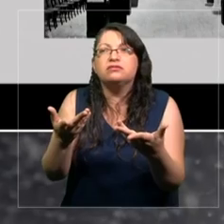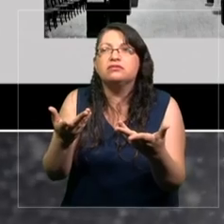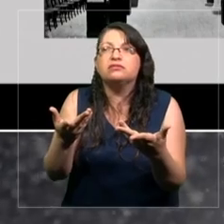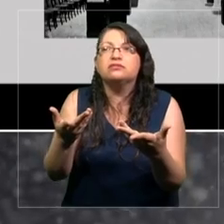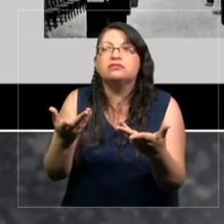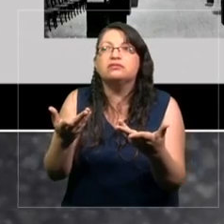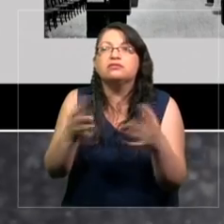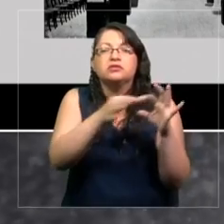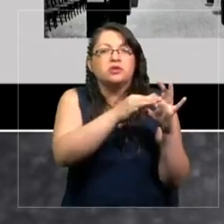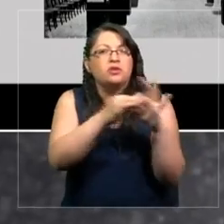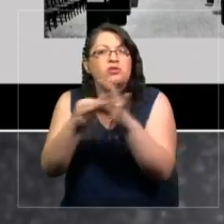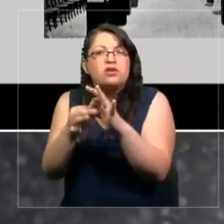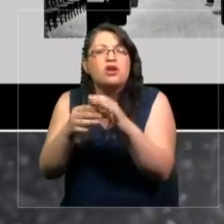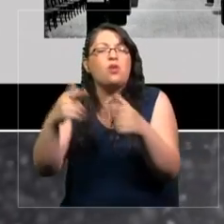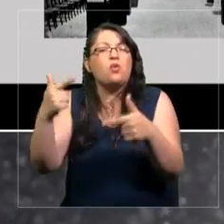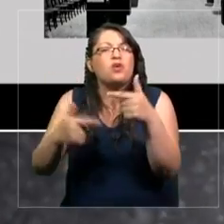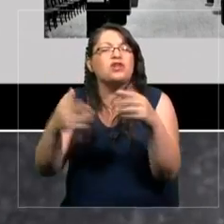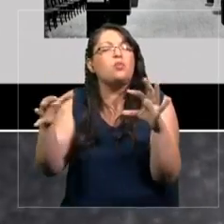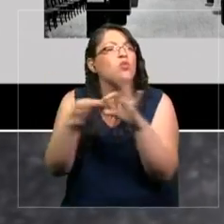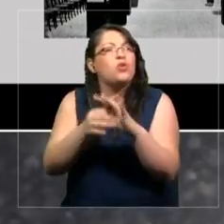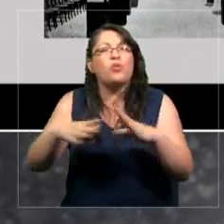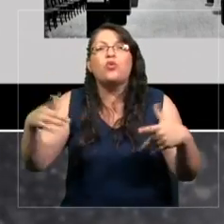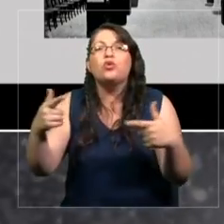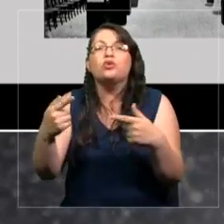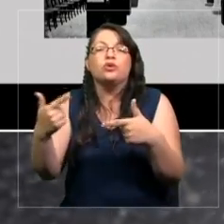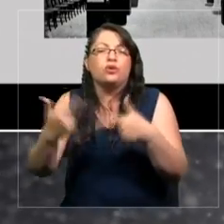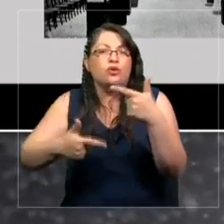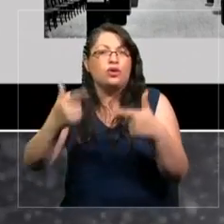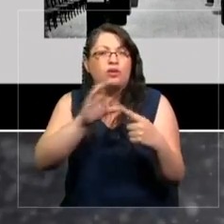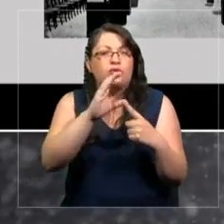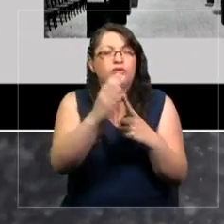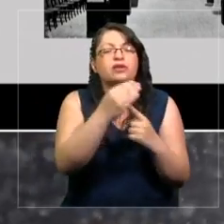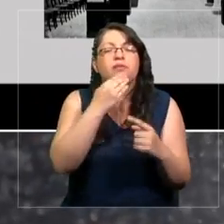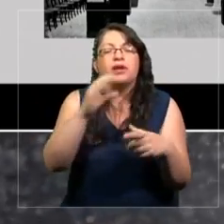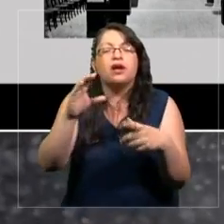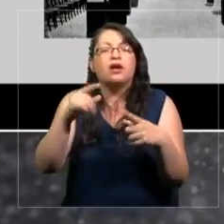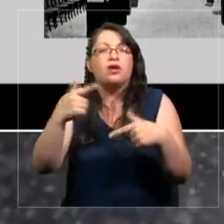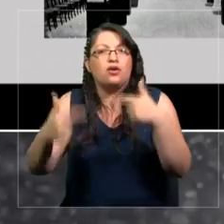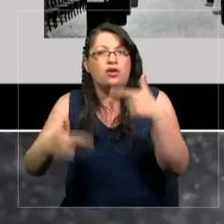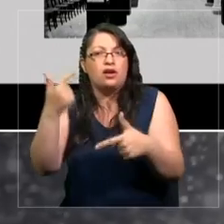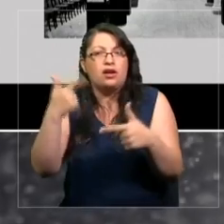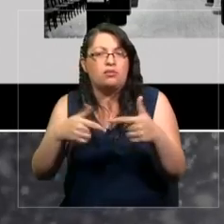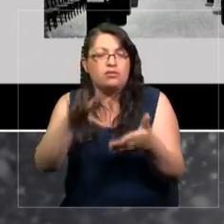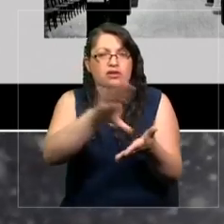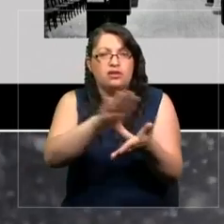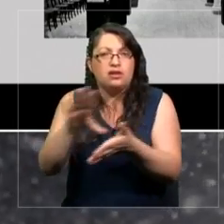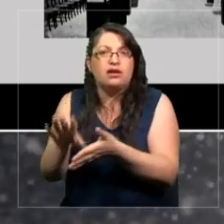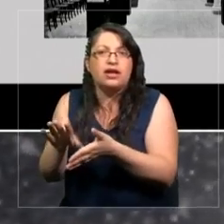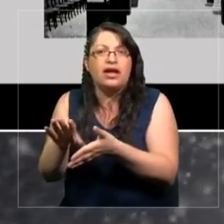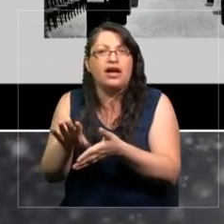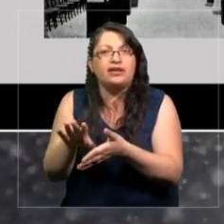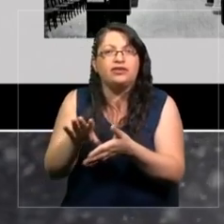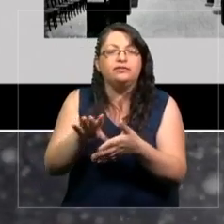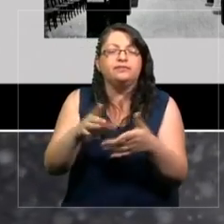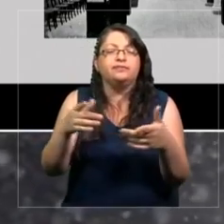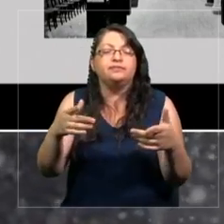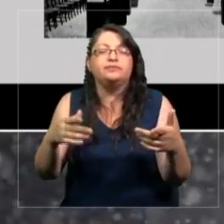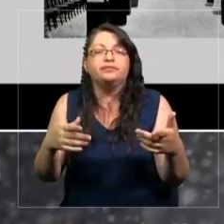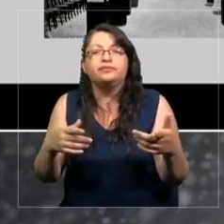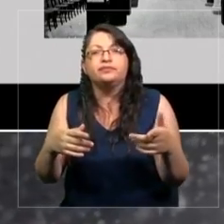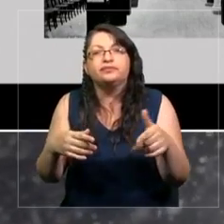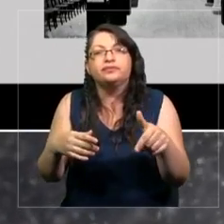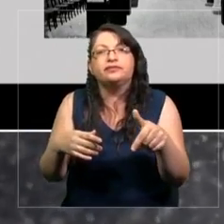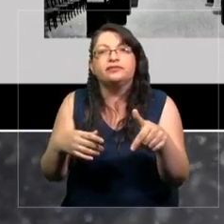muy relacionado con la política cultural y con la política del país de hecho, su surgimiento está relacionado con la constitución